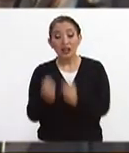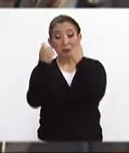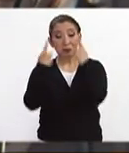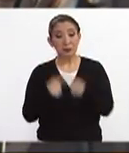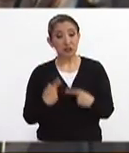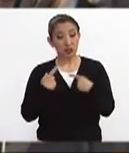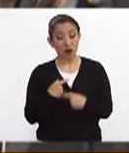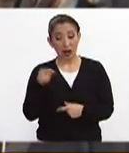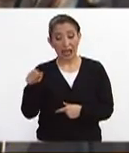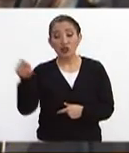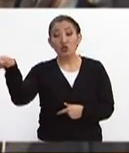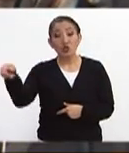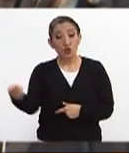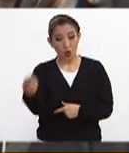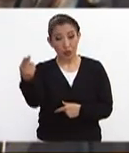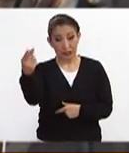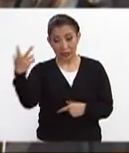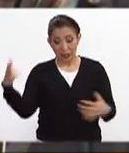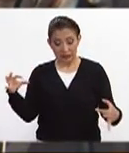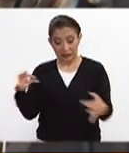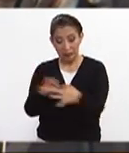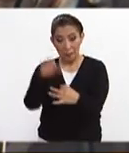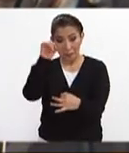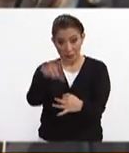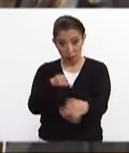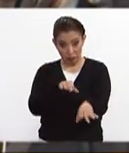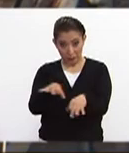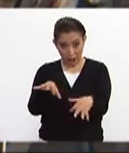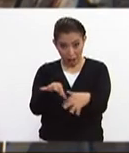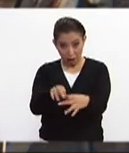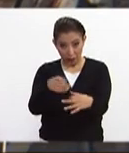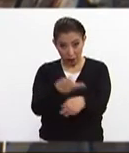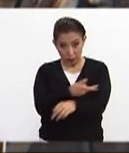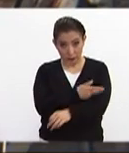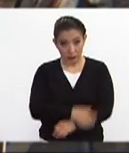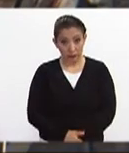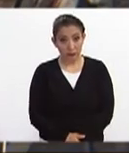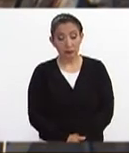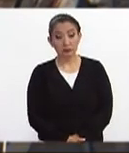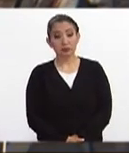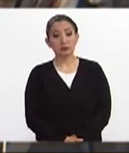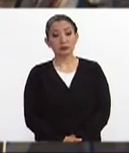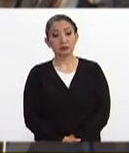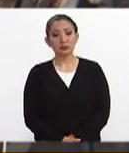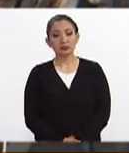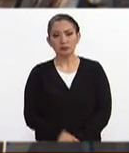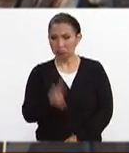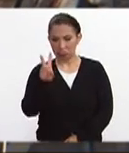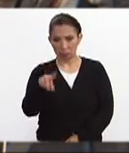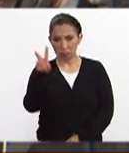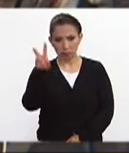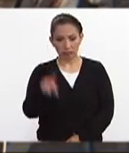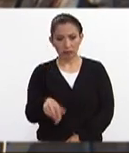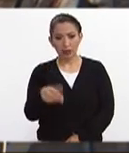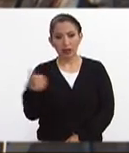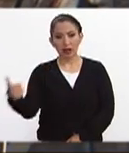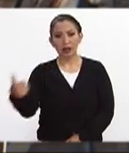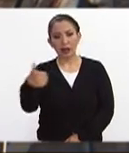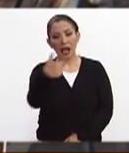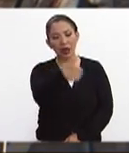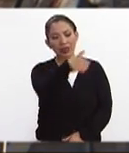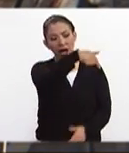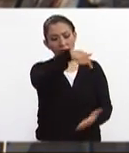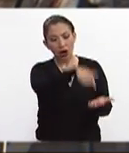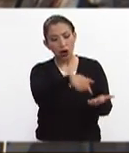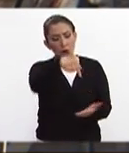las personas. Y ustedes se están coordinando con ellos. ¿Es así como está ocurriendo? Es correcto. Cada punto de